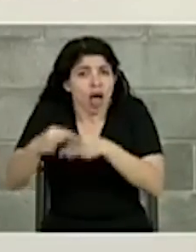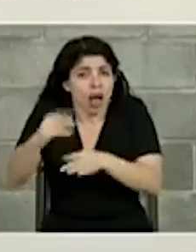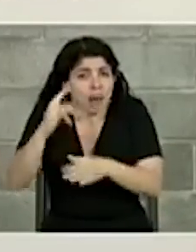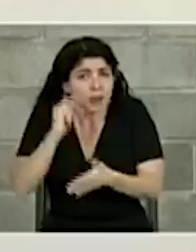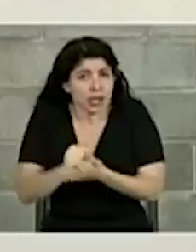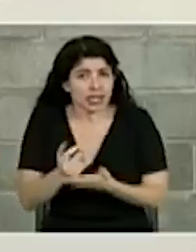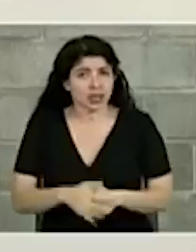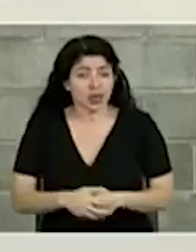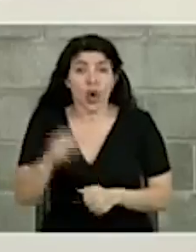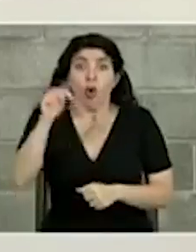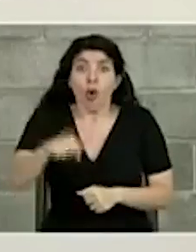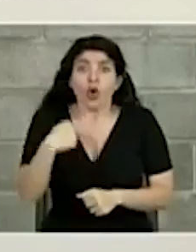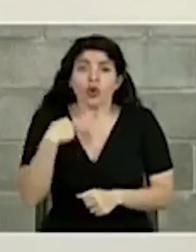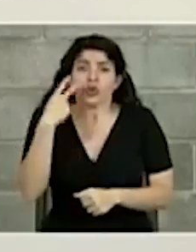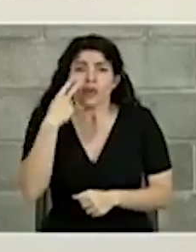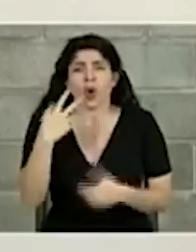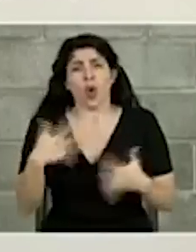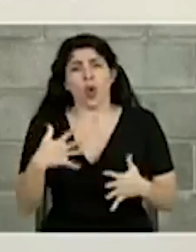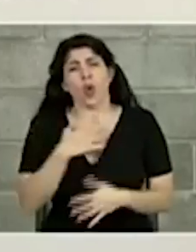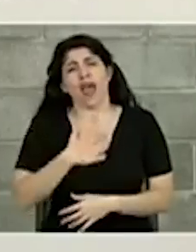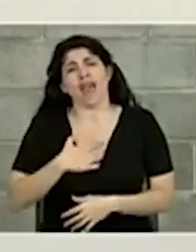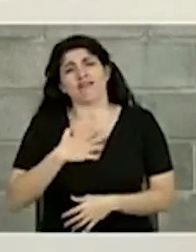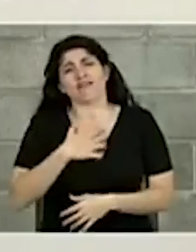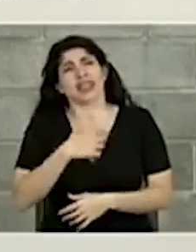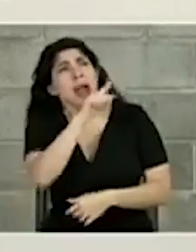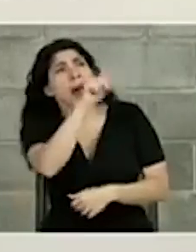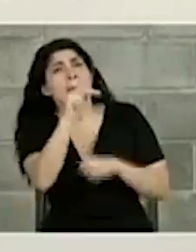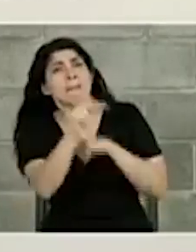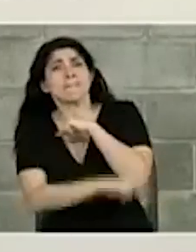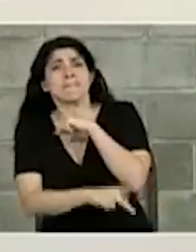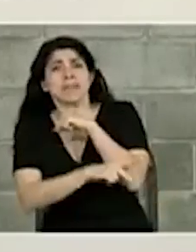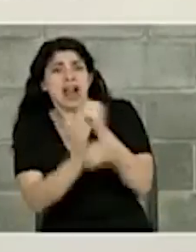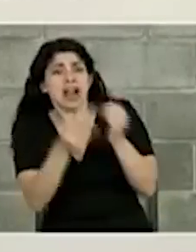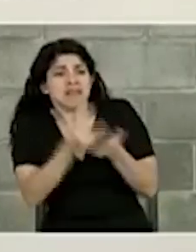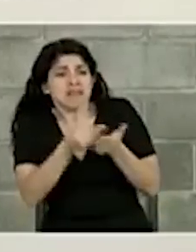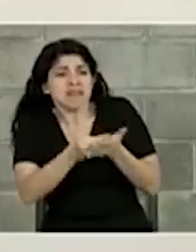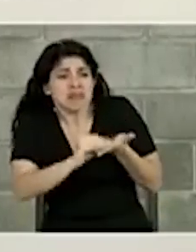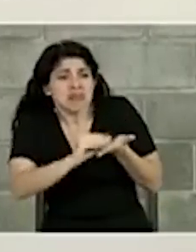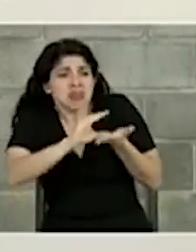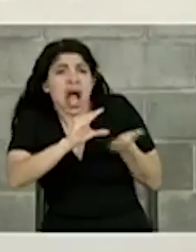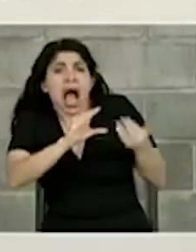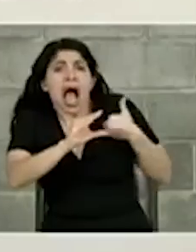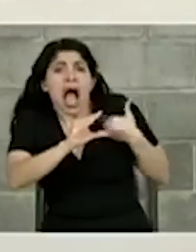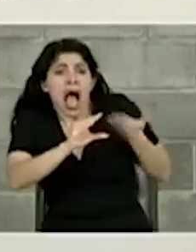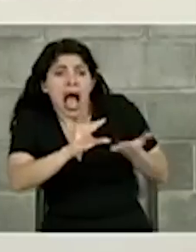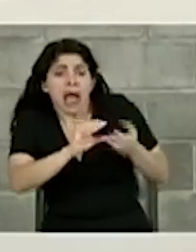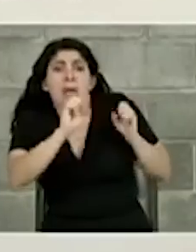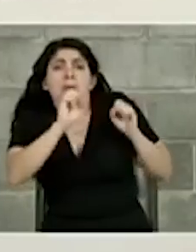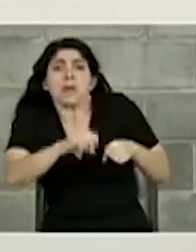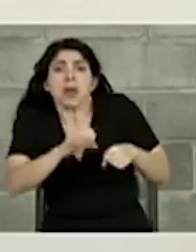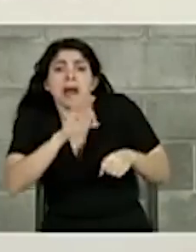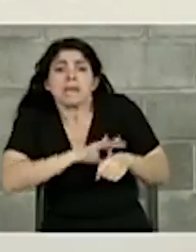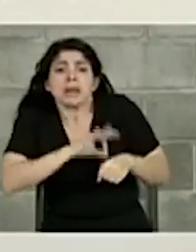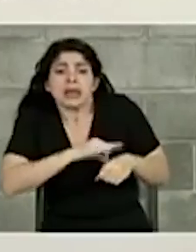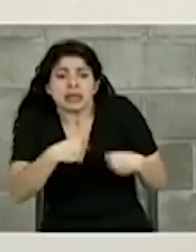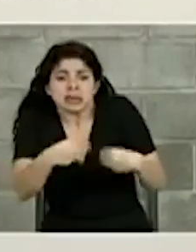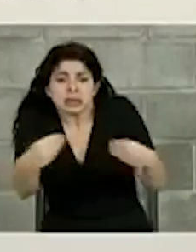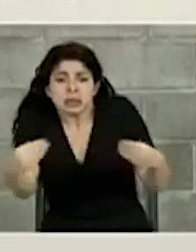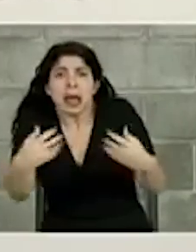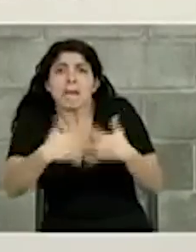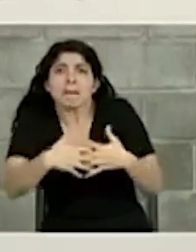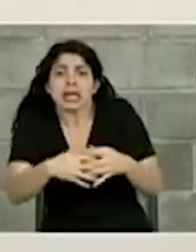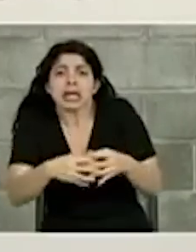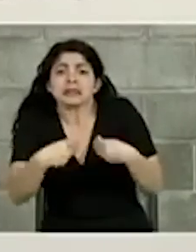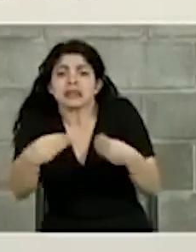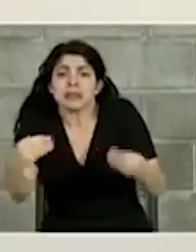hoy veo con envidia los países que tienen margen fiscal para prolongar sus beneficios a las empresas